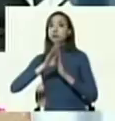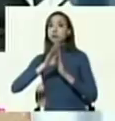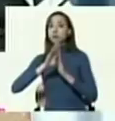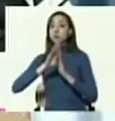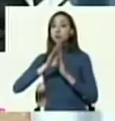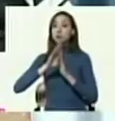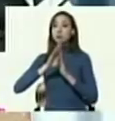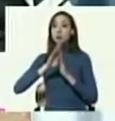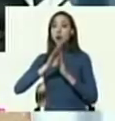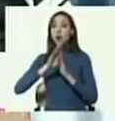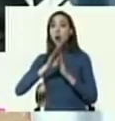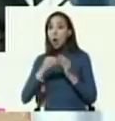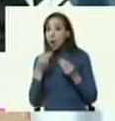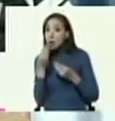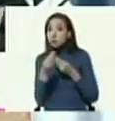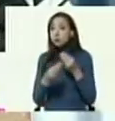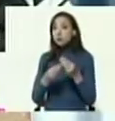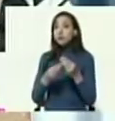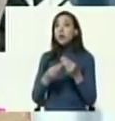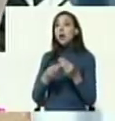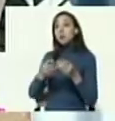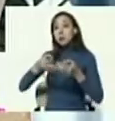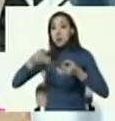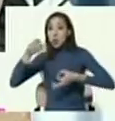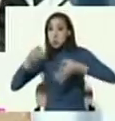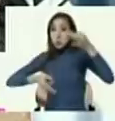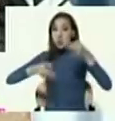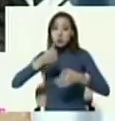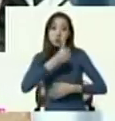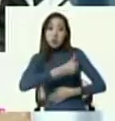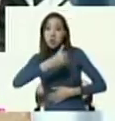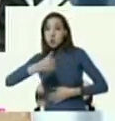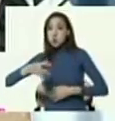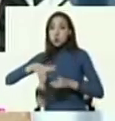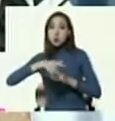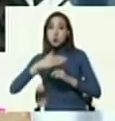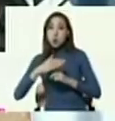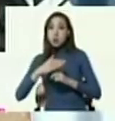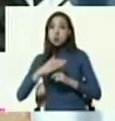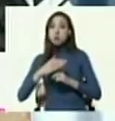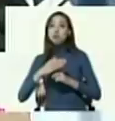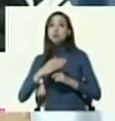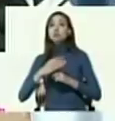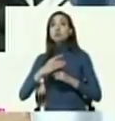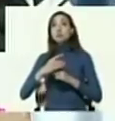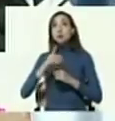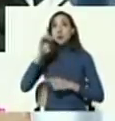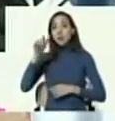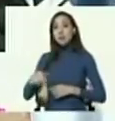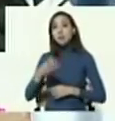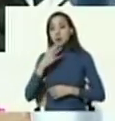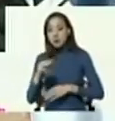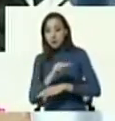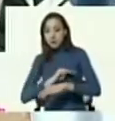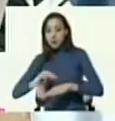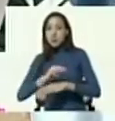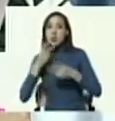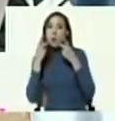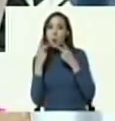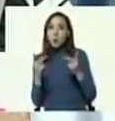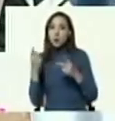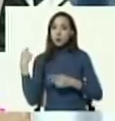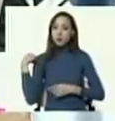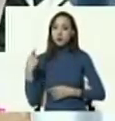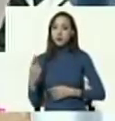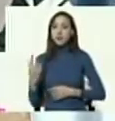la judicialización de estos casos, que obviamente el Ministerio Público los tiene como